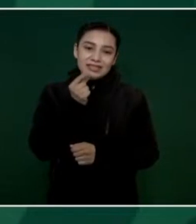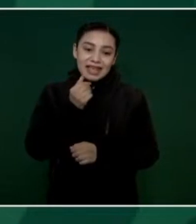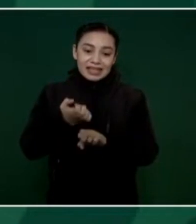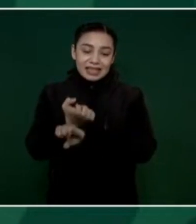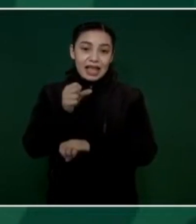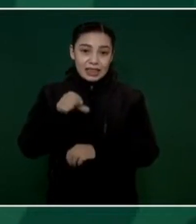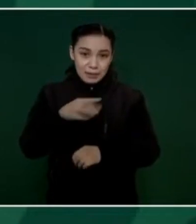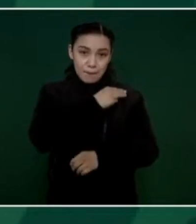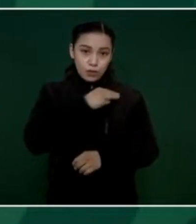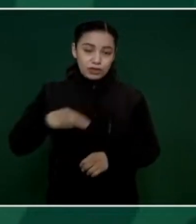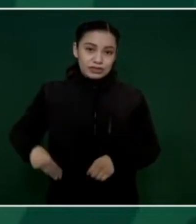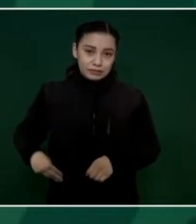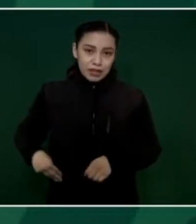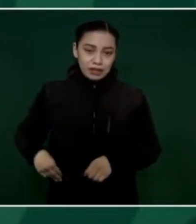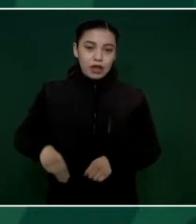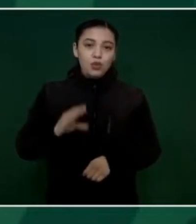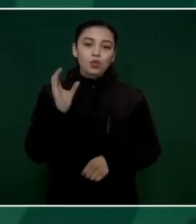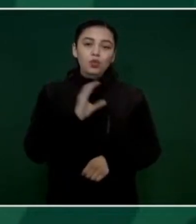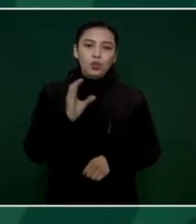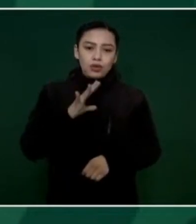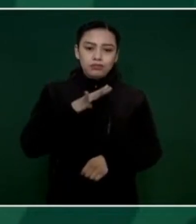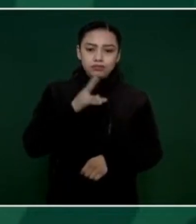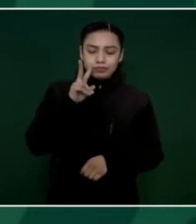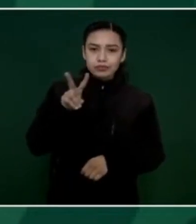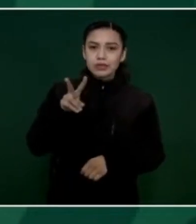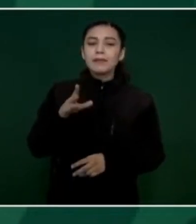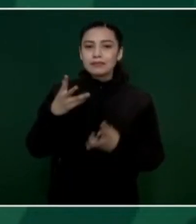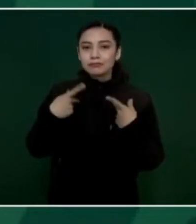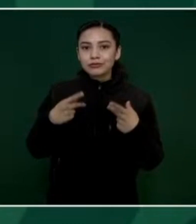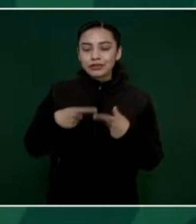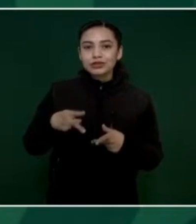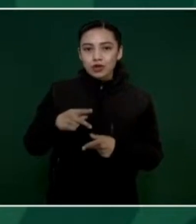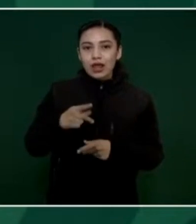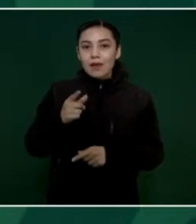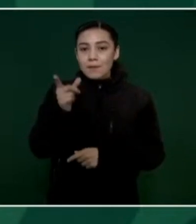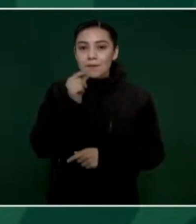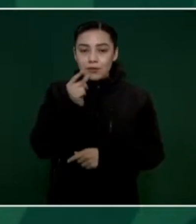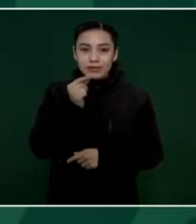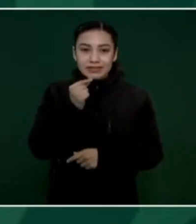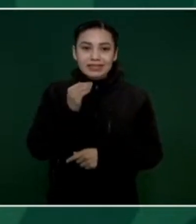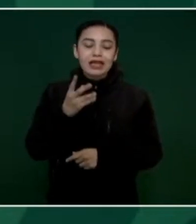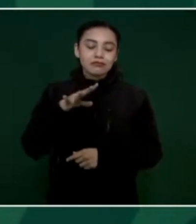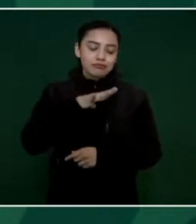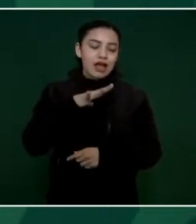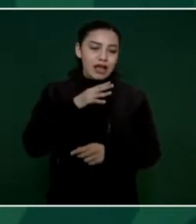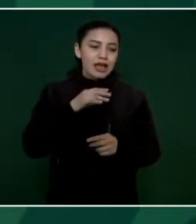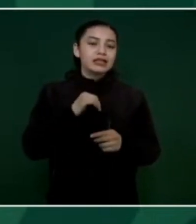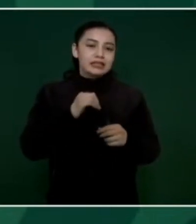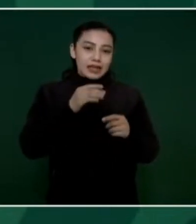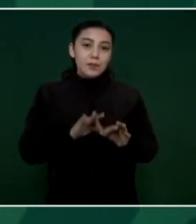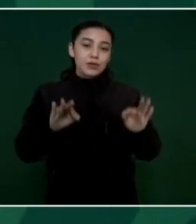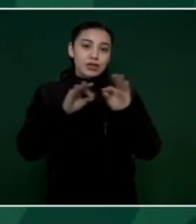a una persona, un elemento fundamental de confianza es el examen de control de